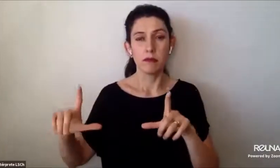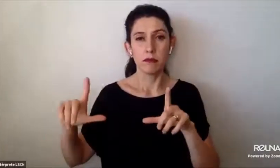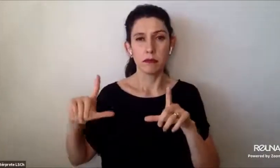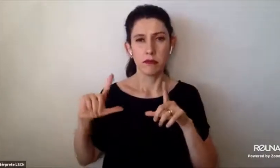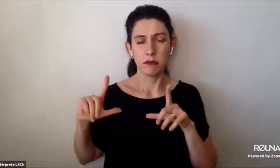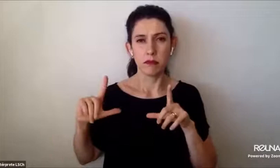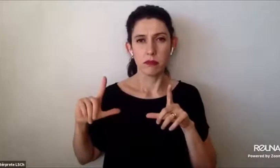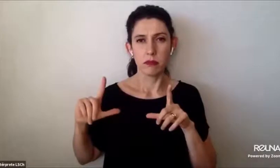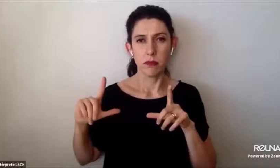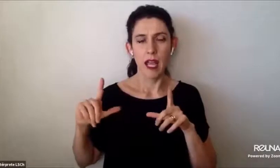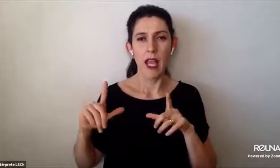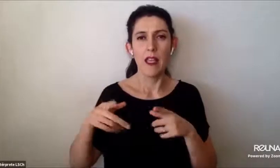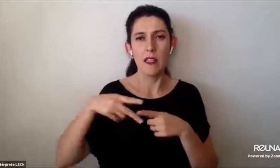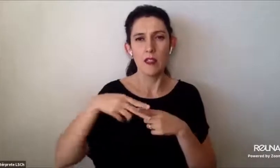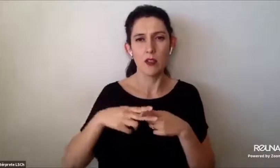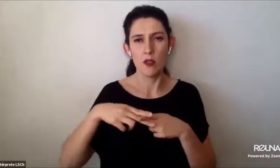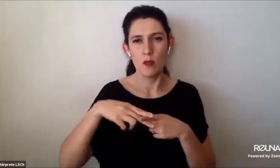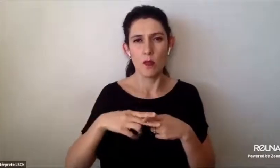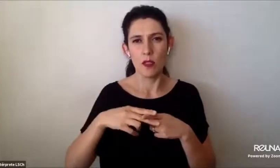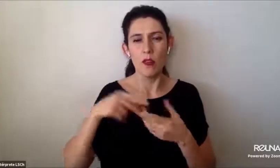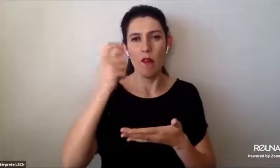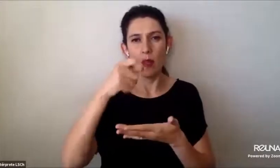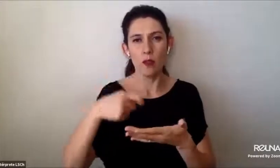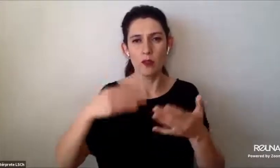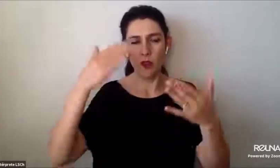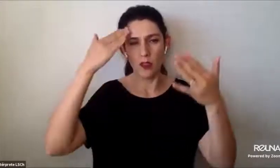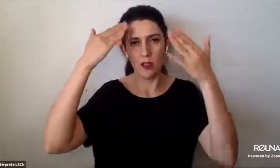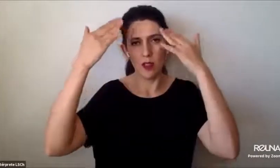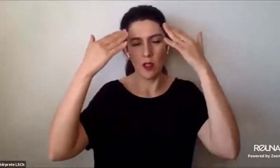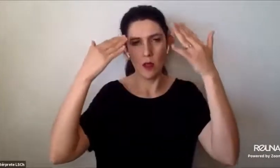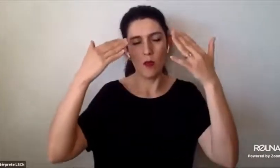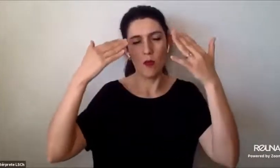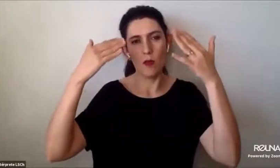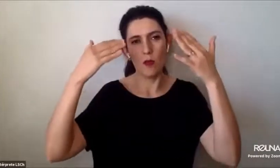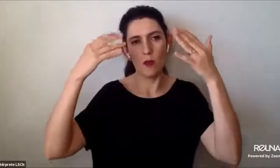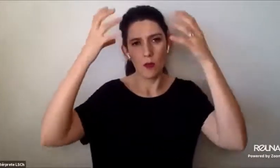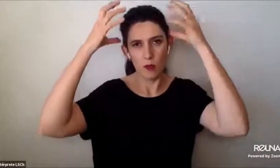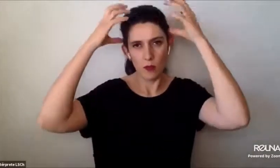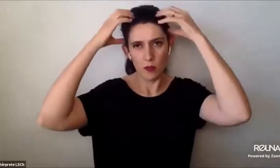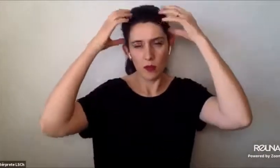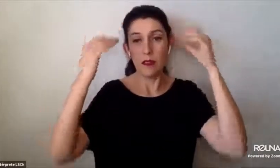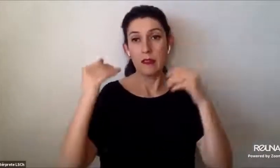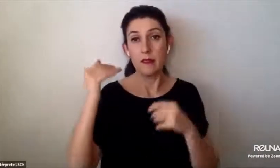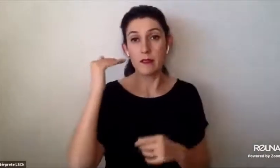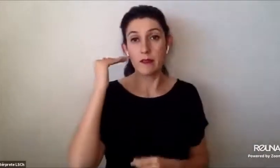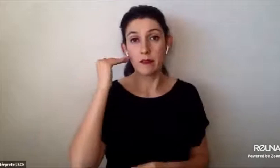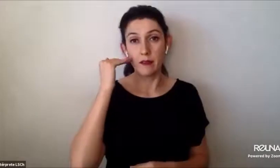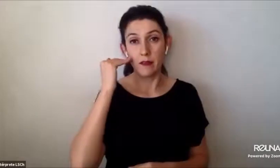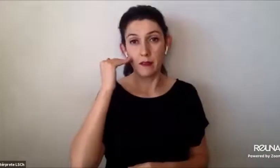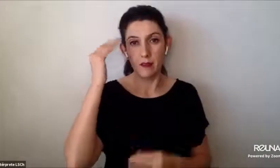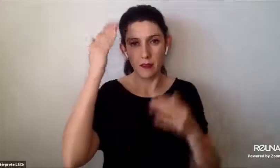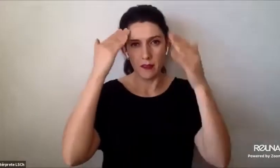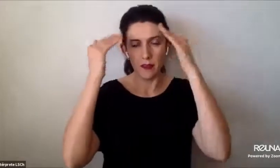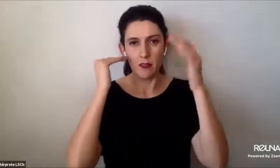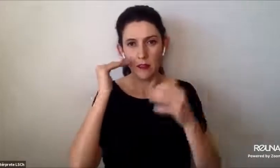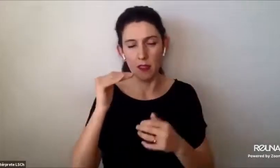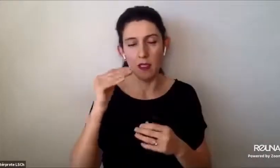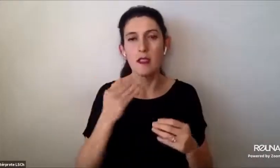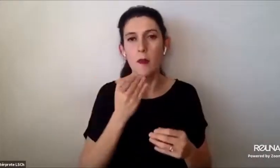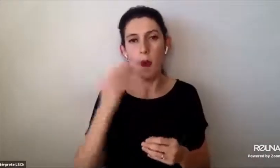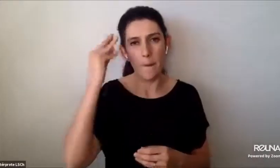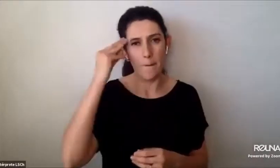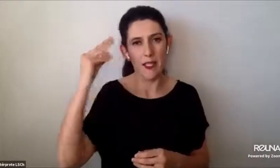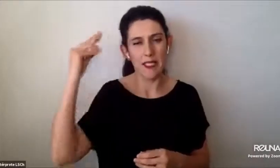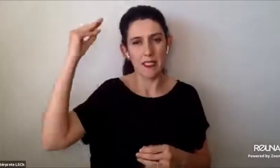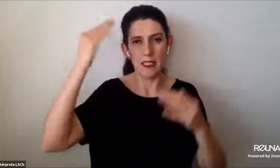y neuropsicología infantil por la UC. Y además es magíster en psicología clínica, mención